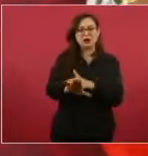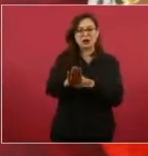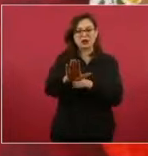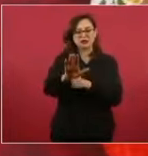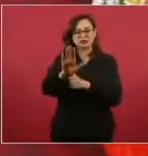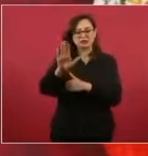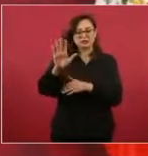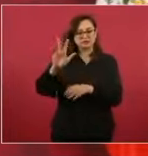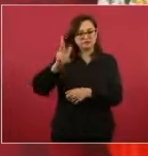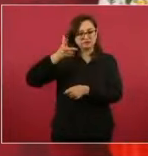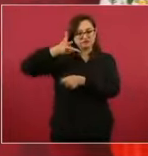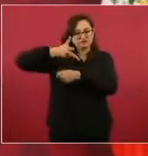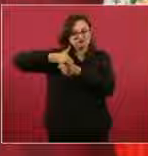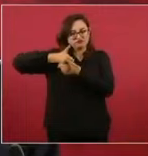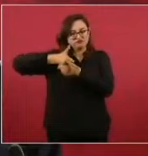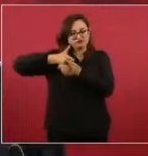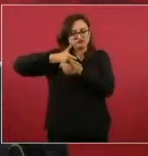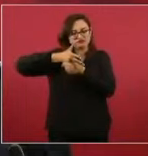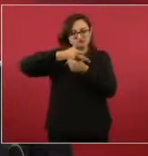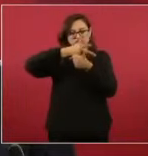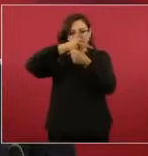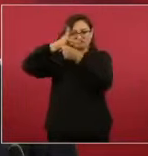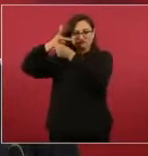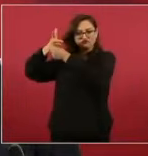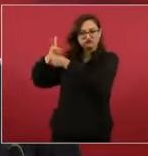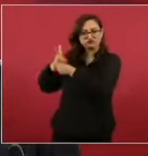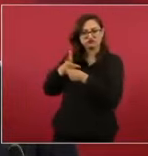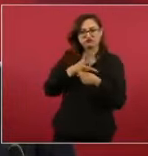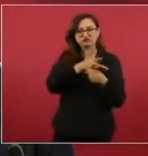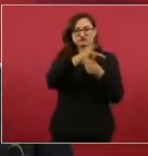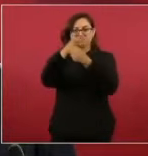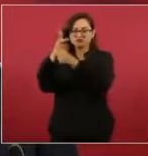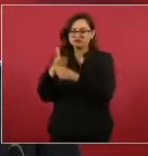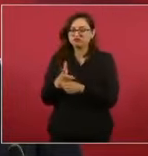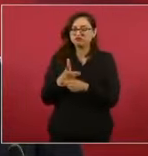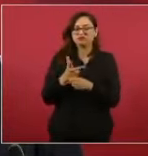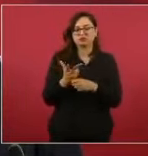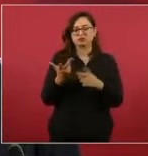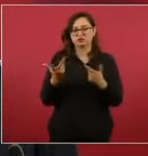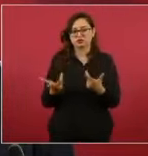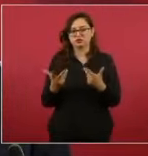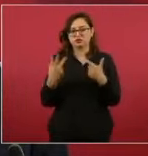mostró de cómo vivía